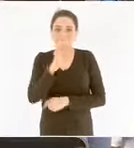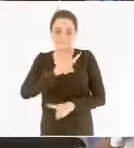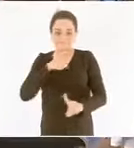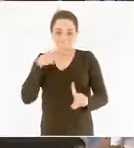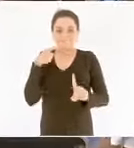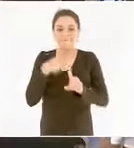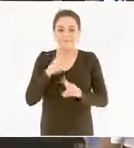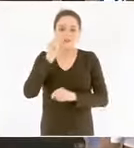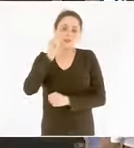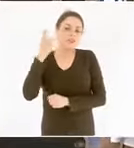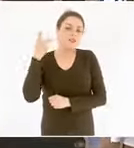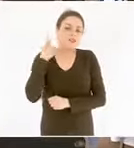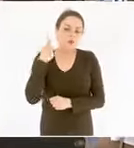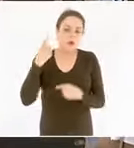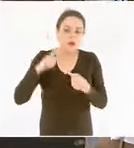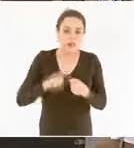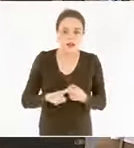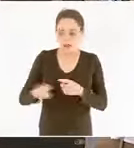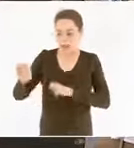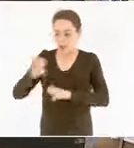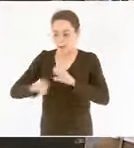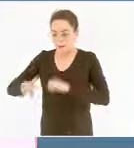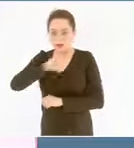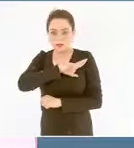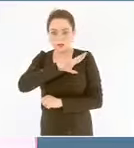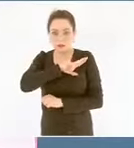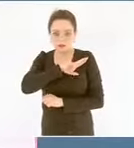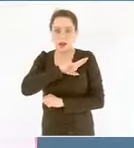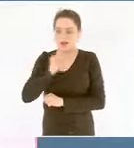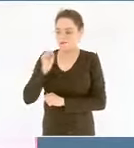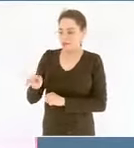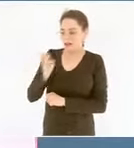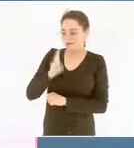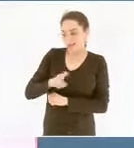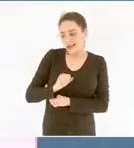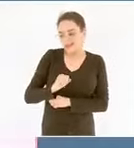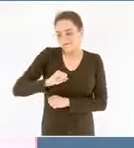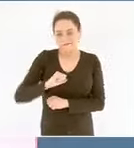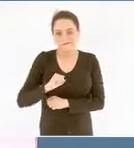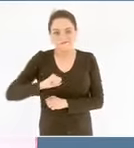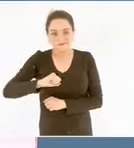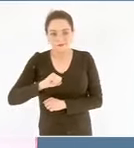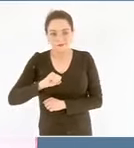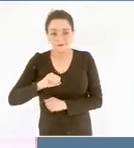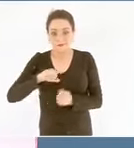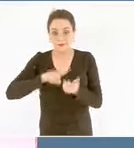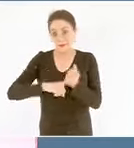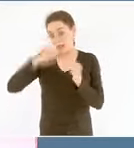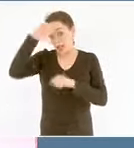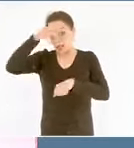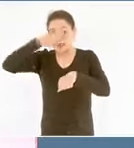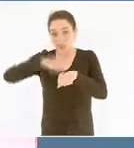influyentes de empresas particulares nacionales y extranjeras